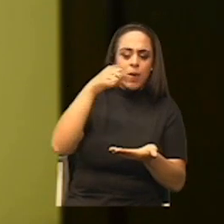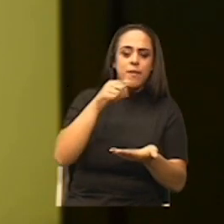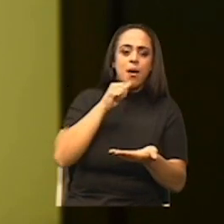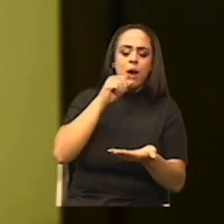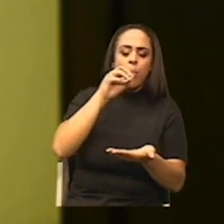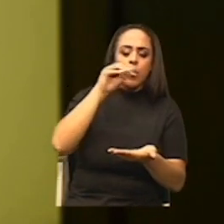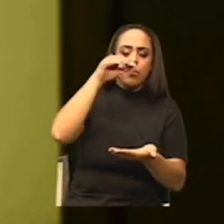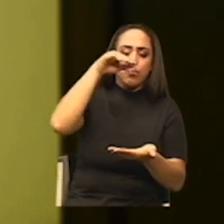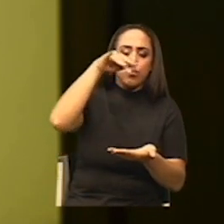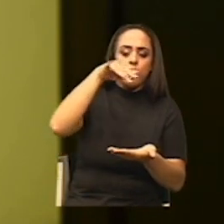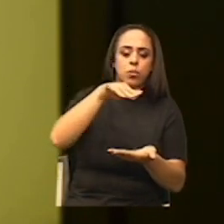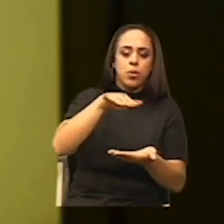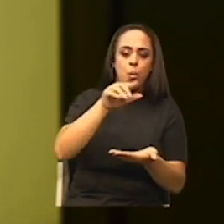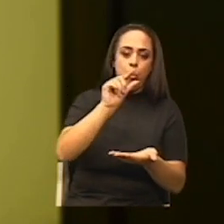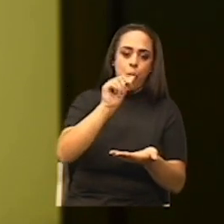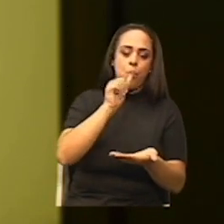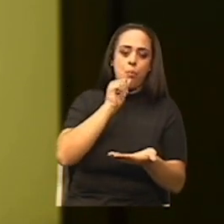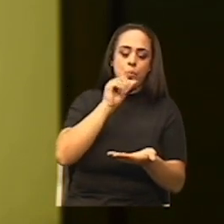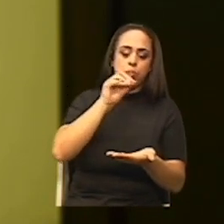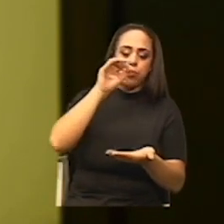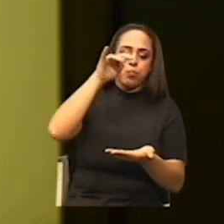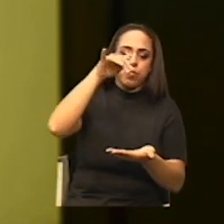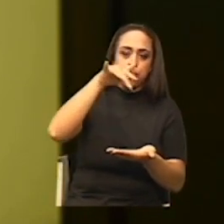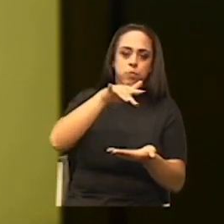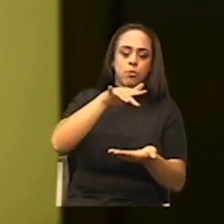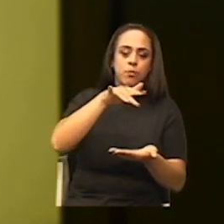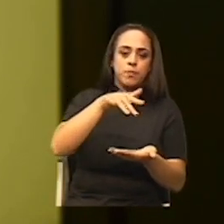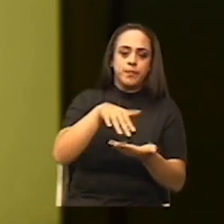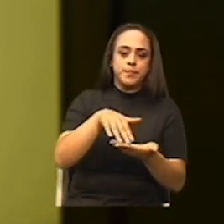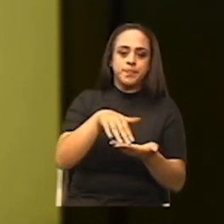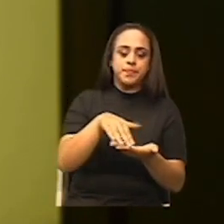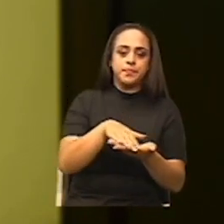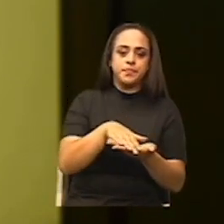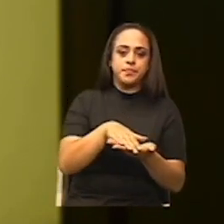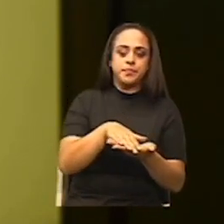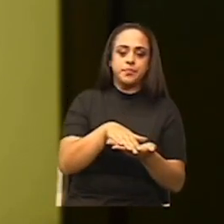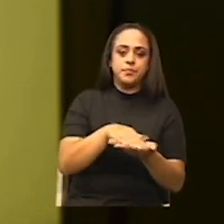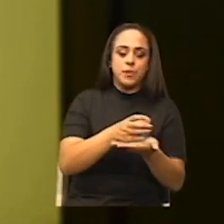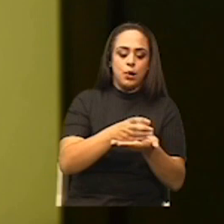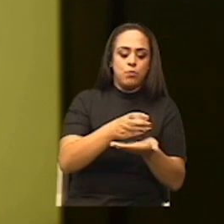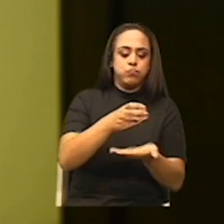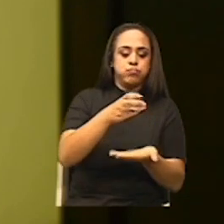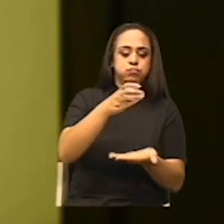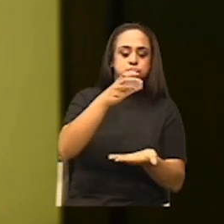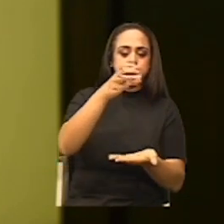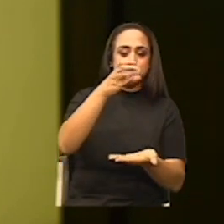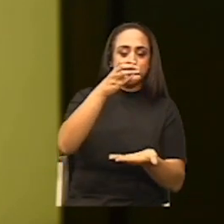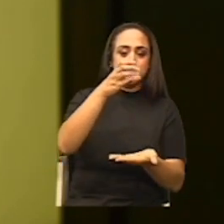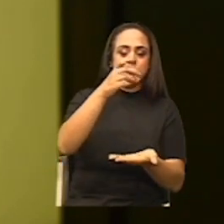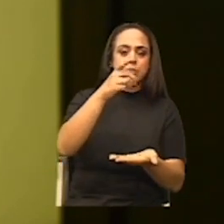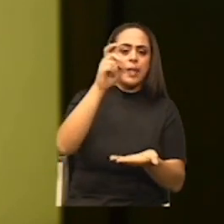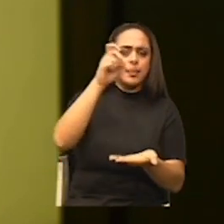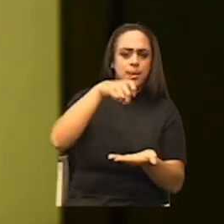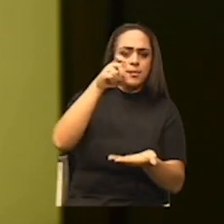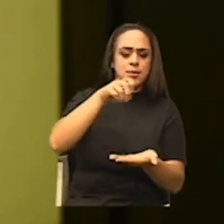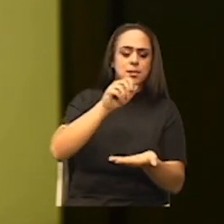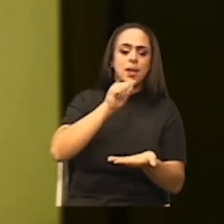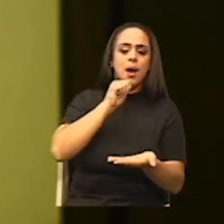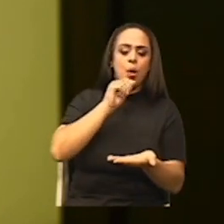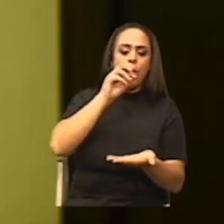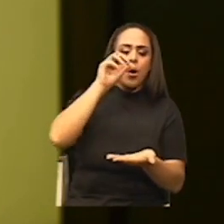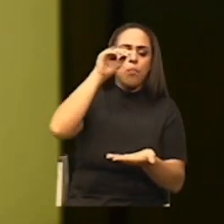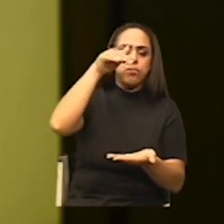fluido. En este caso, el líquido. Ese derrame del fluido es necesario también para